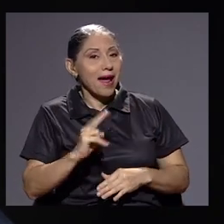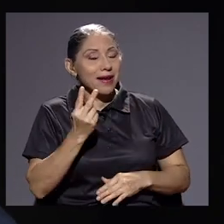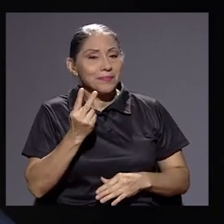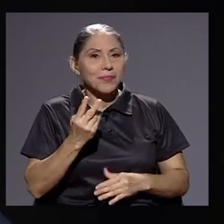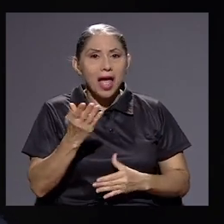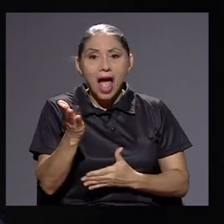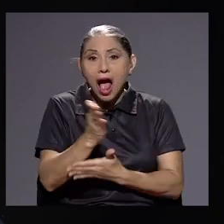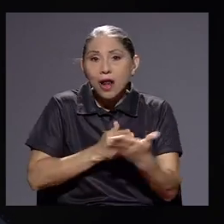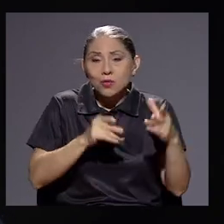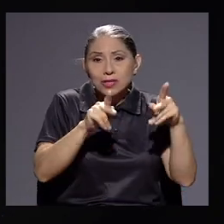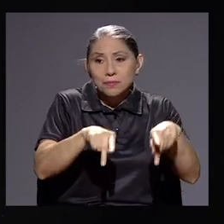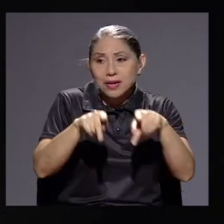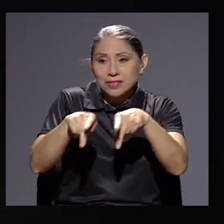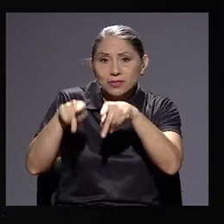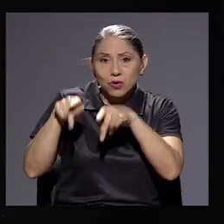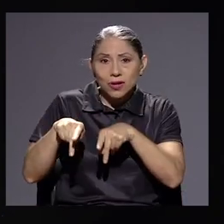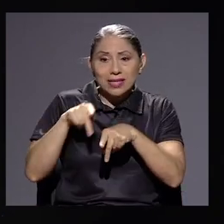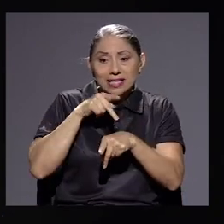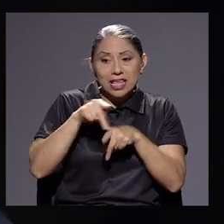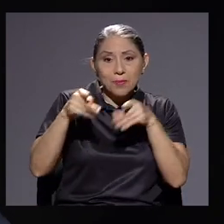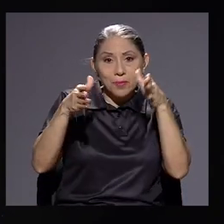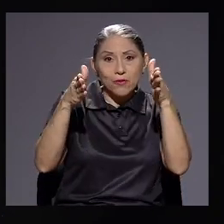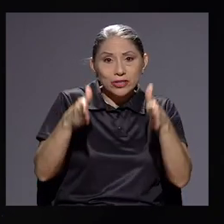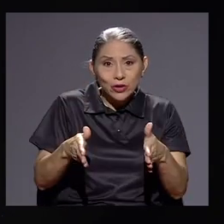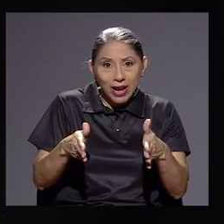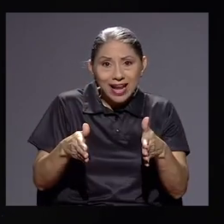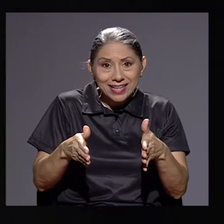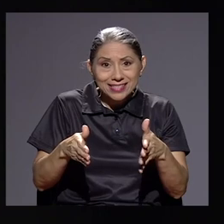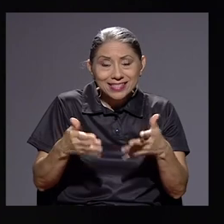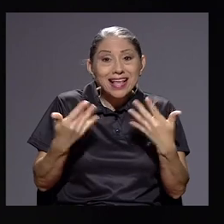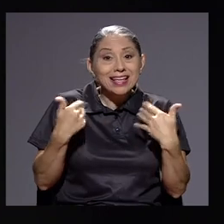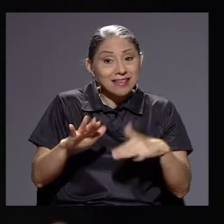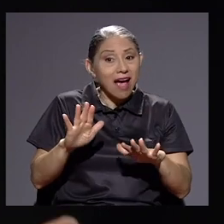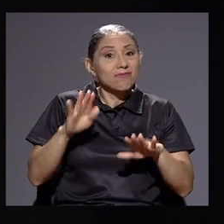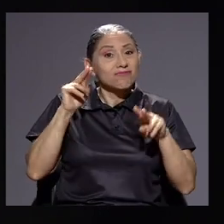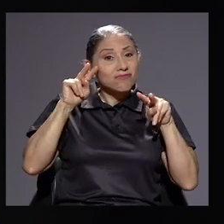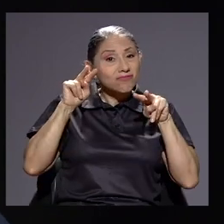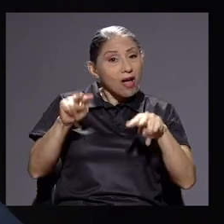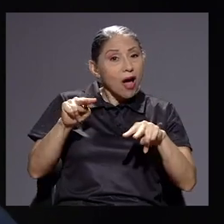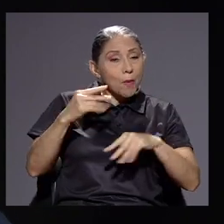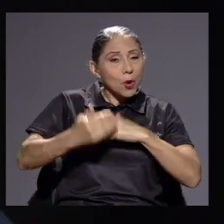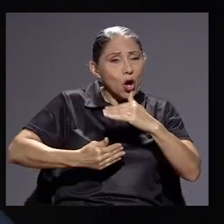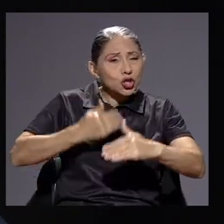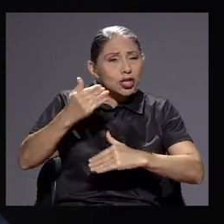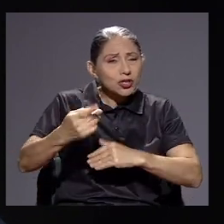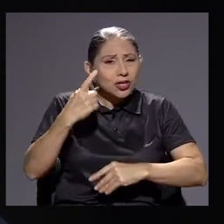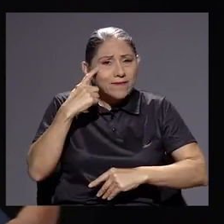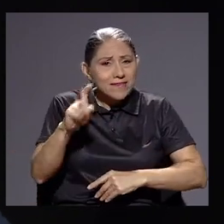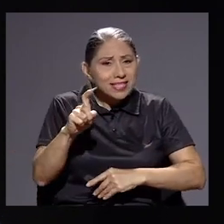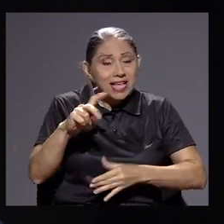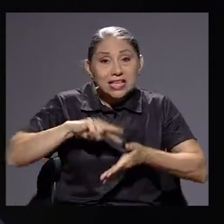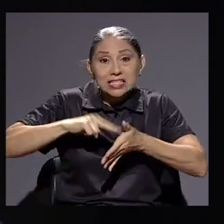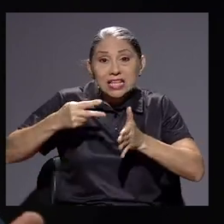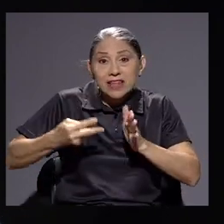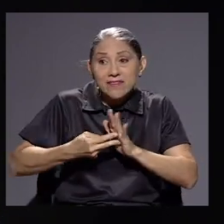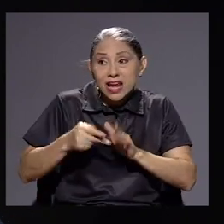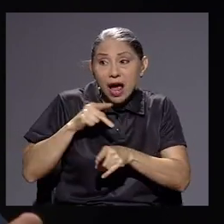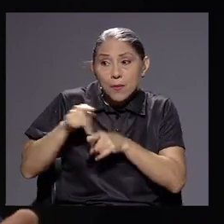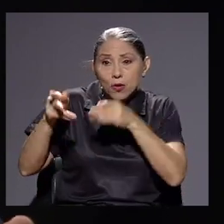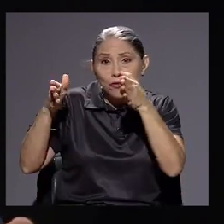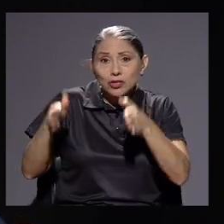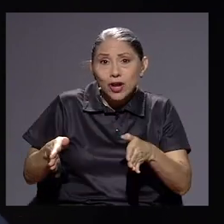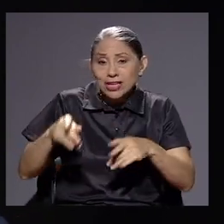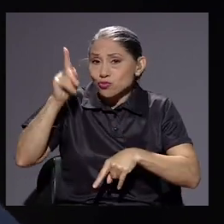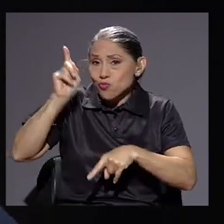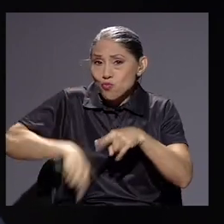personas y profesionales detrás de los procesos de fiscalización, eso quiere decir que hay profesionales que hay algo que les está impidiendo que hagan